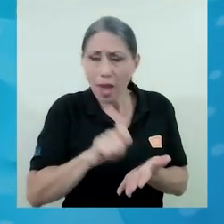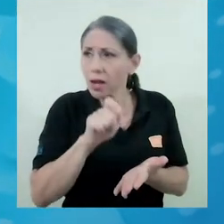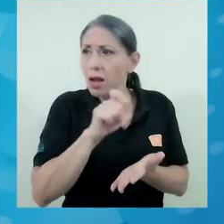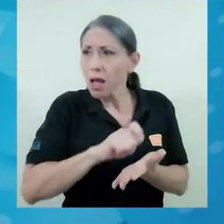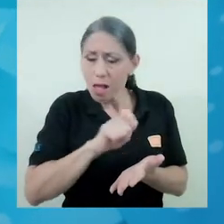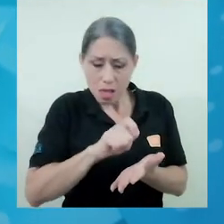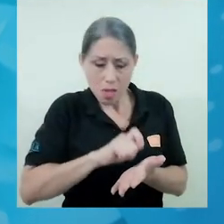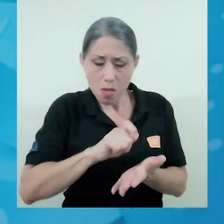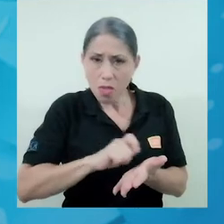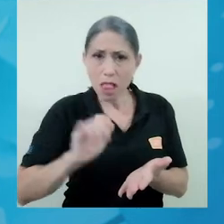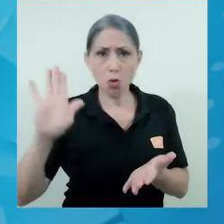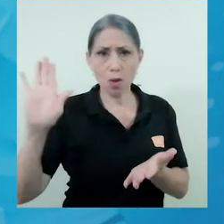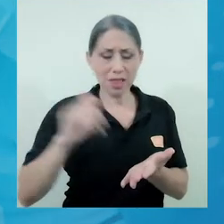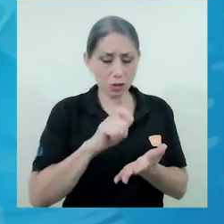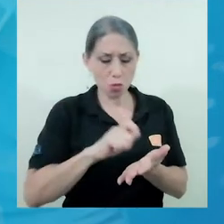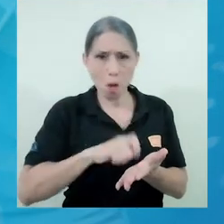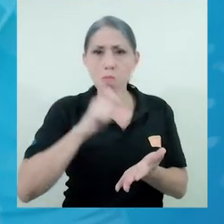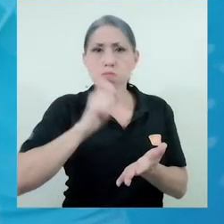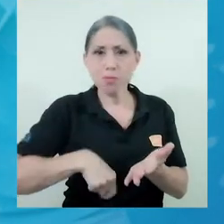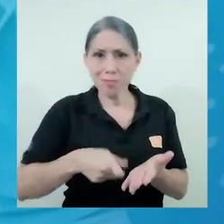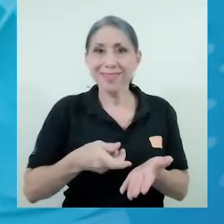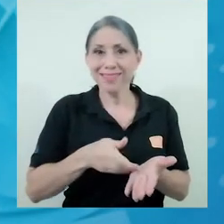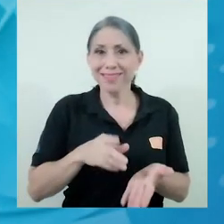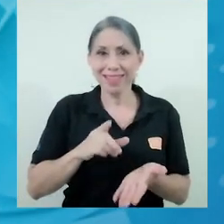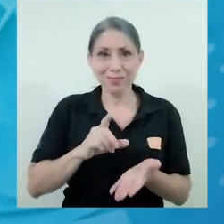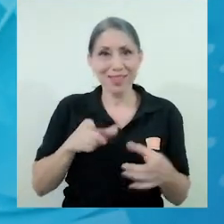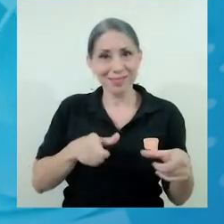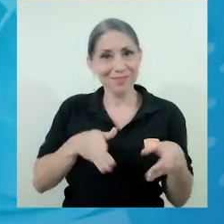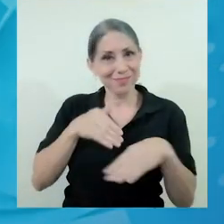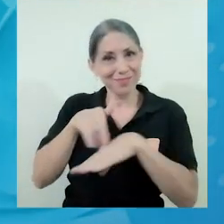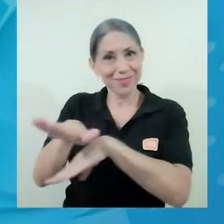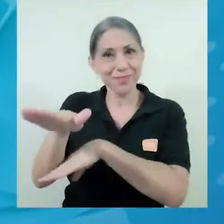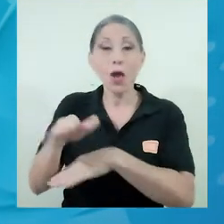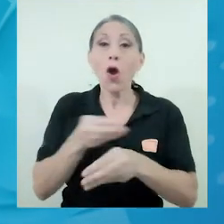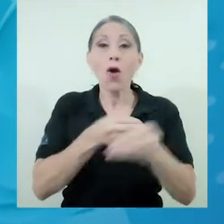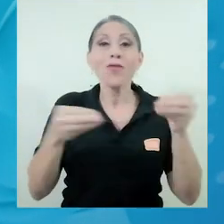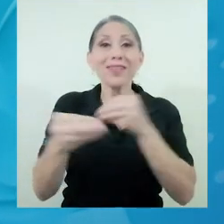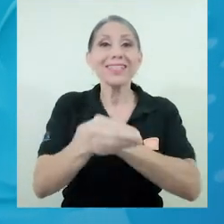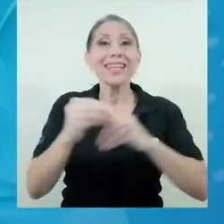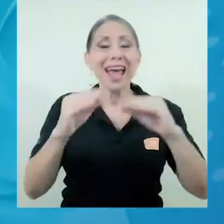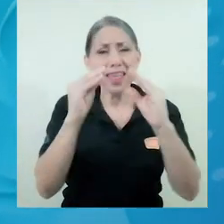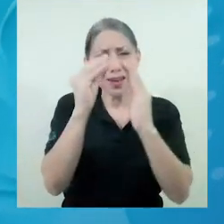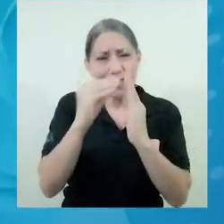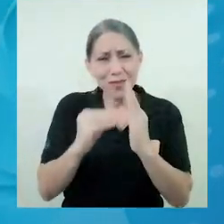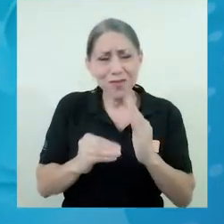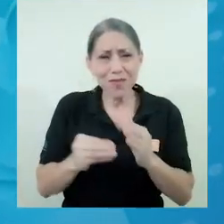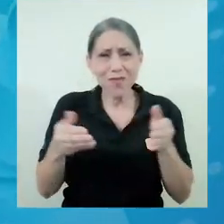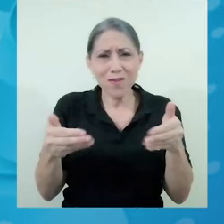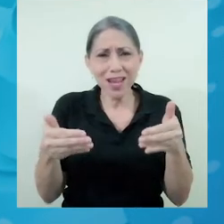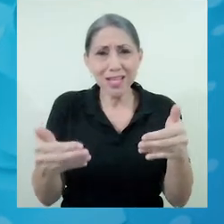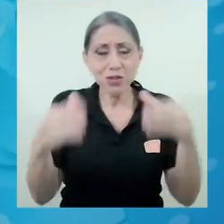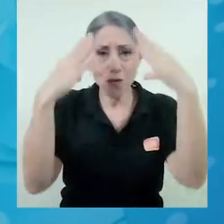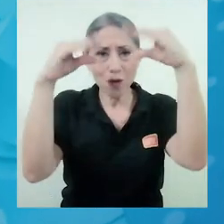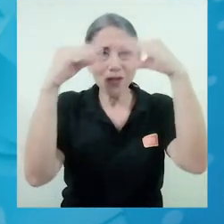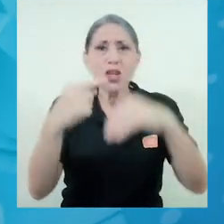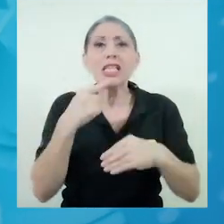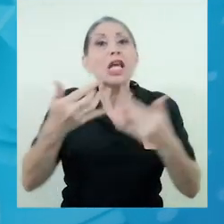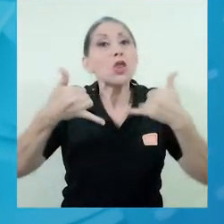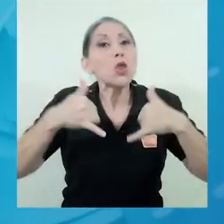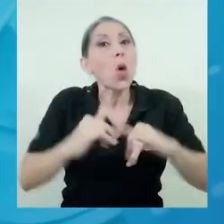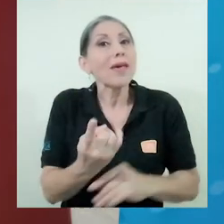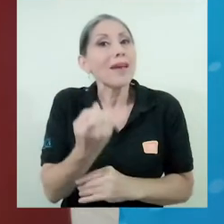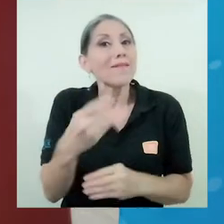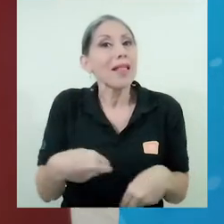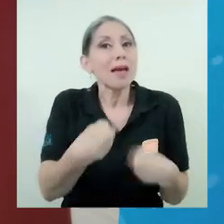este acto de juramentación. La Oficina de Registro e Información comunicó que aún faltan títulos por